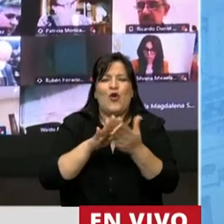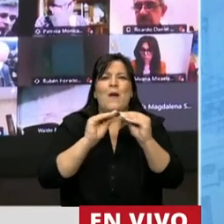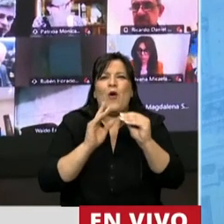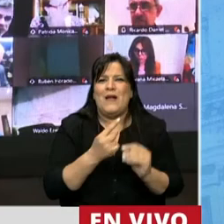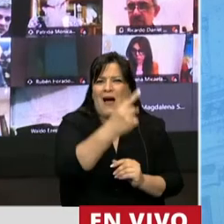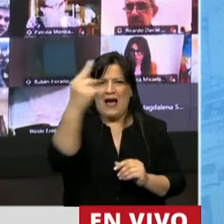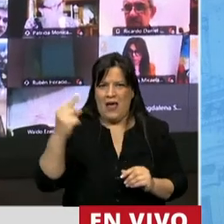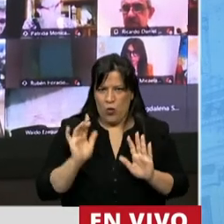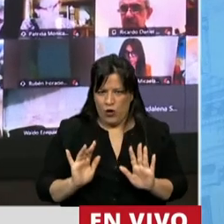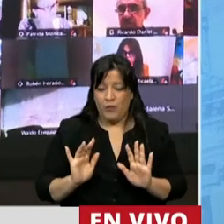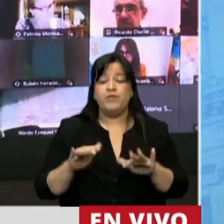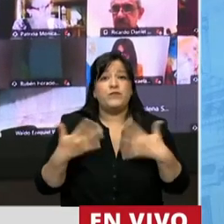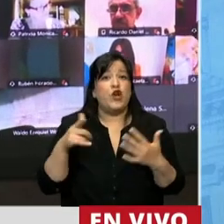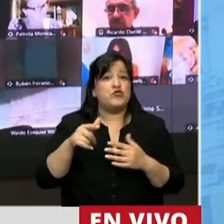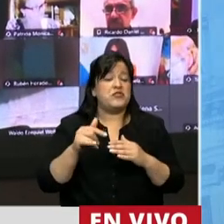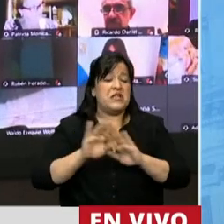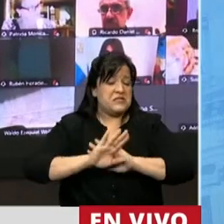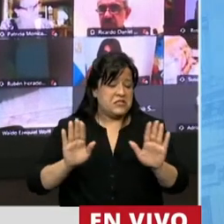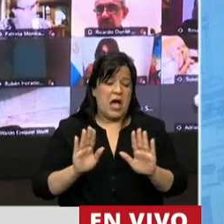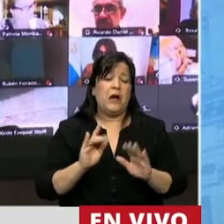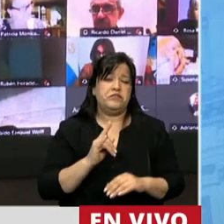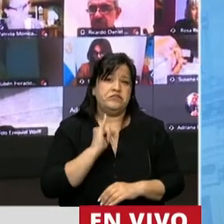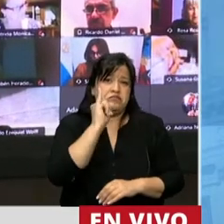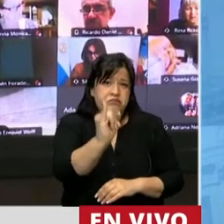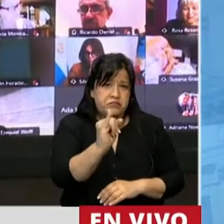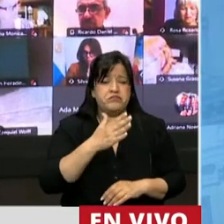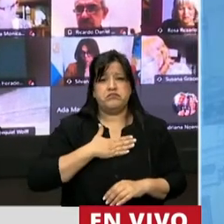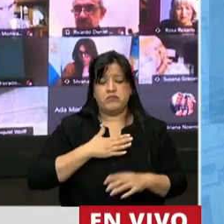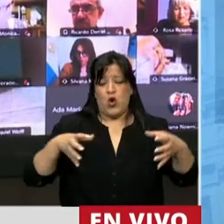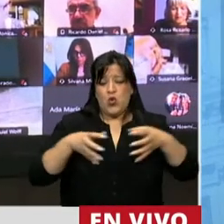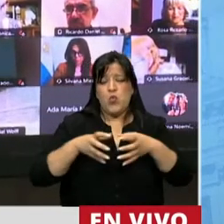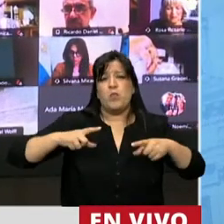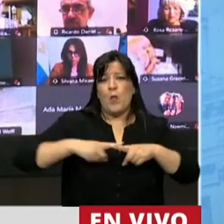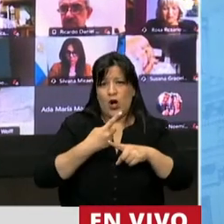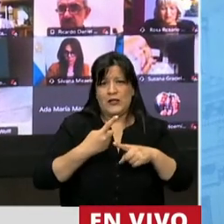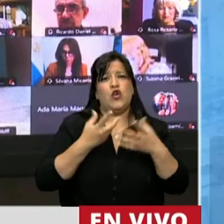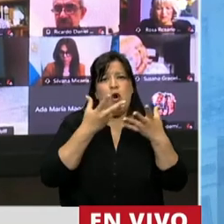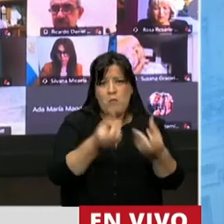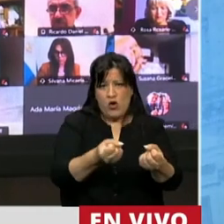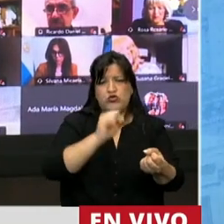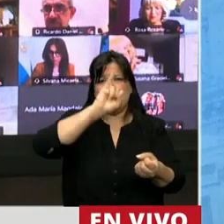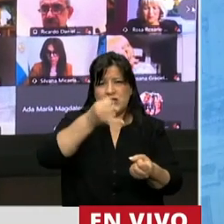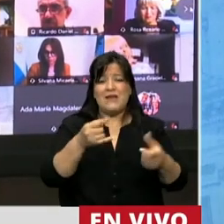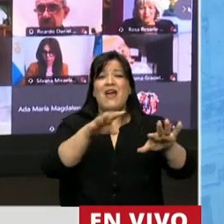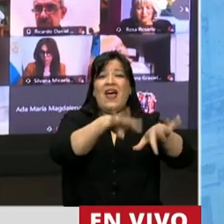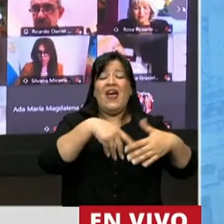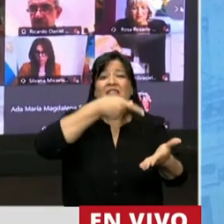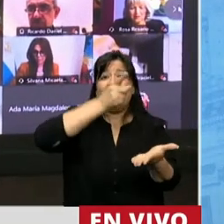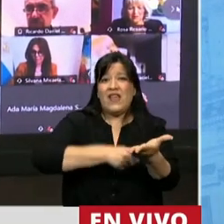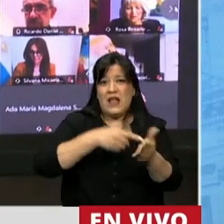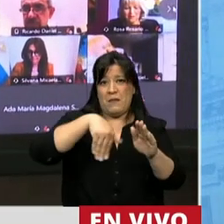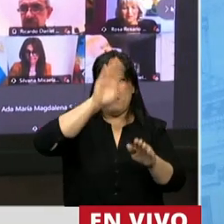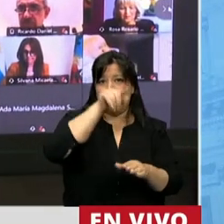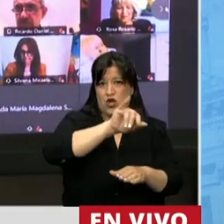Así que, con esta aplicación, Presidente, dejo sentado la postura de nuestro bloque en aprobar el dictamen de mayoría